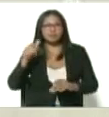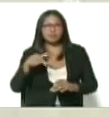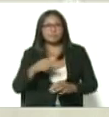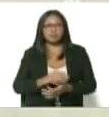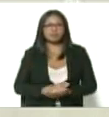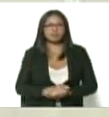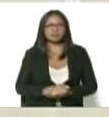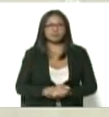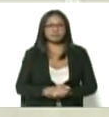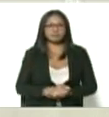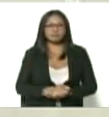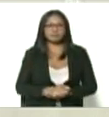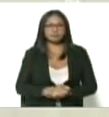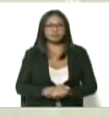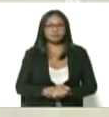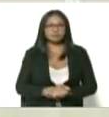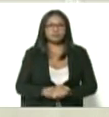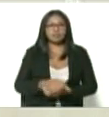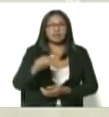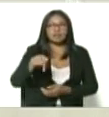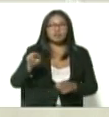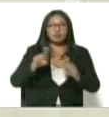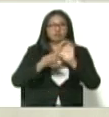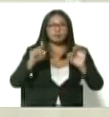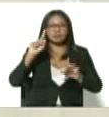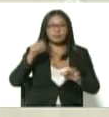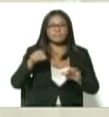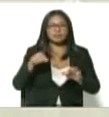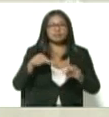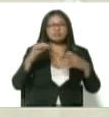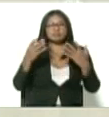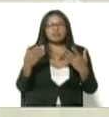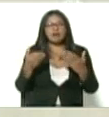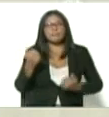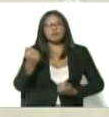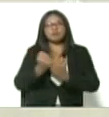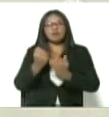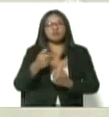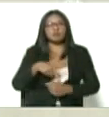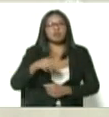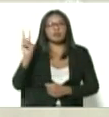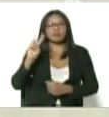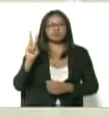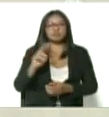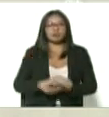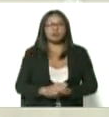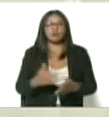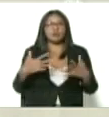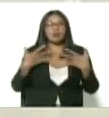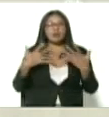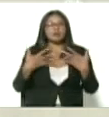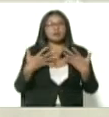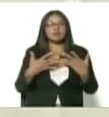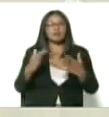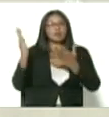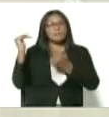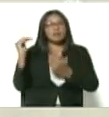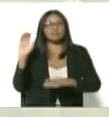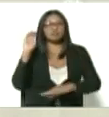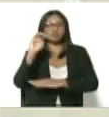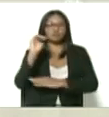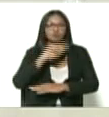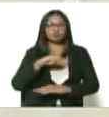aquí está atendiendo su mano amiga al pueblo de Venezuela bueno con alegría con esperanza y con futuro